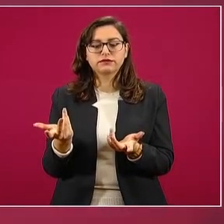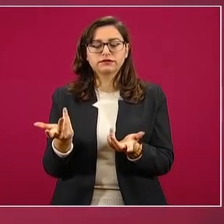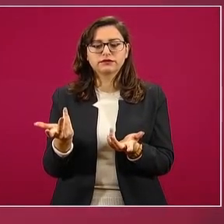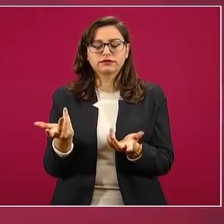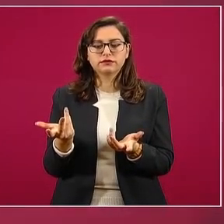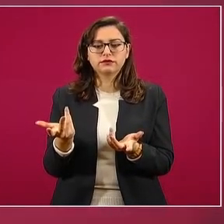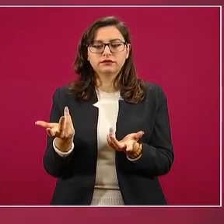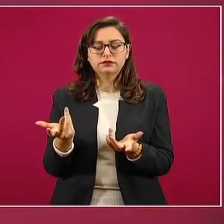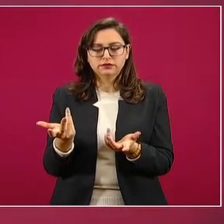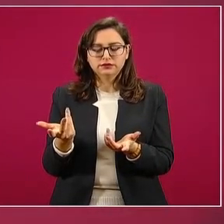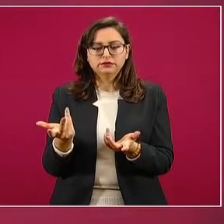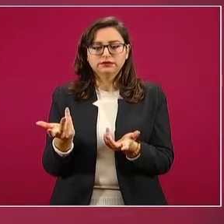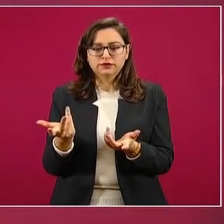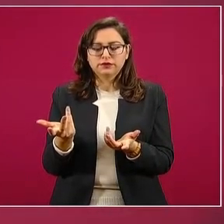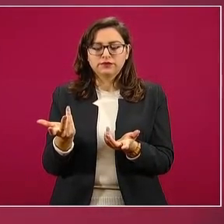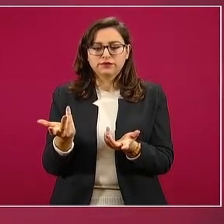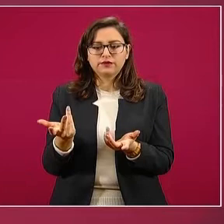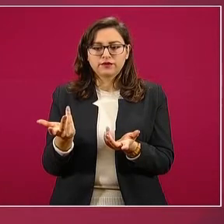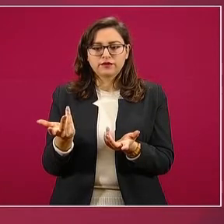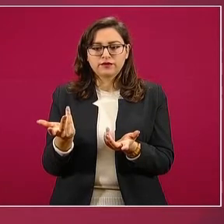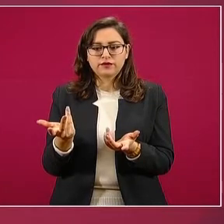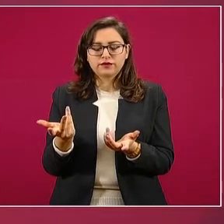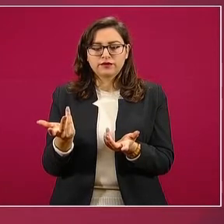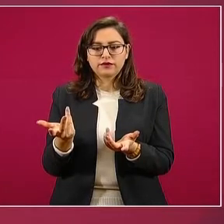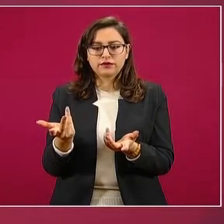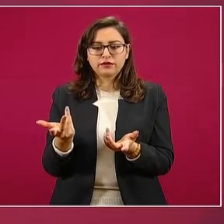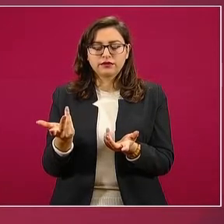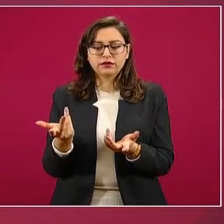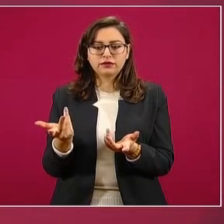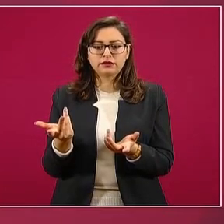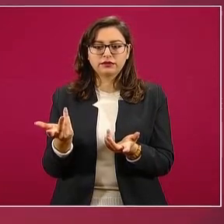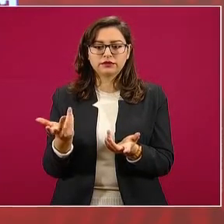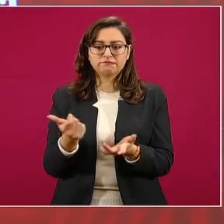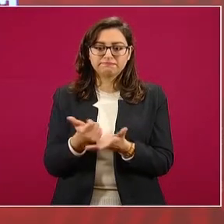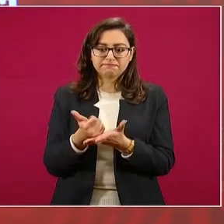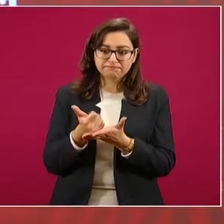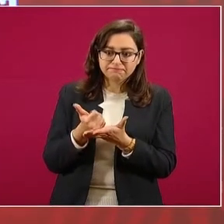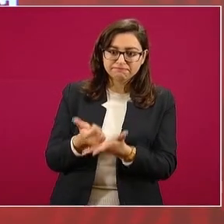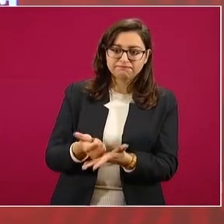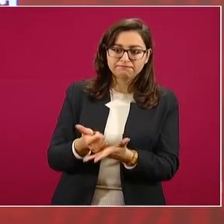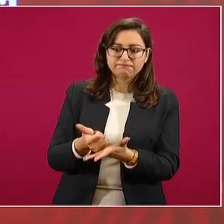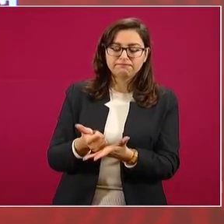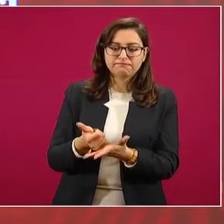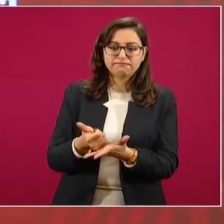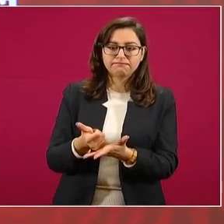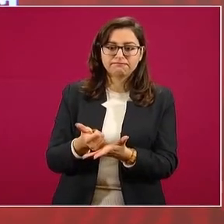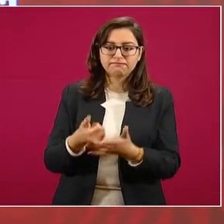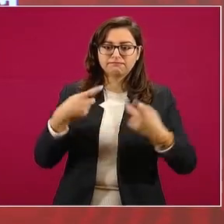ayude a que la gente